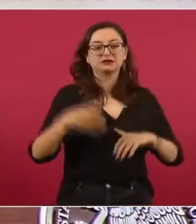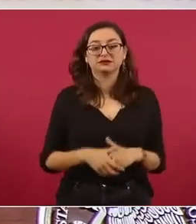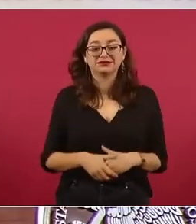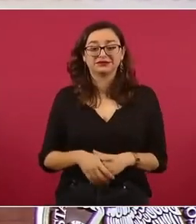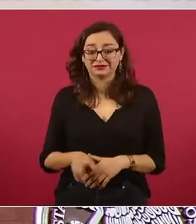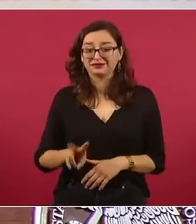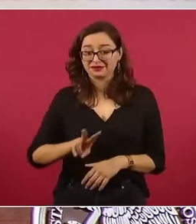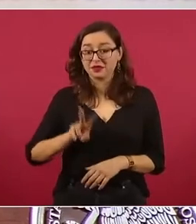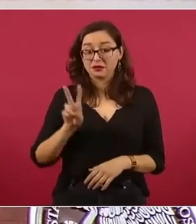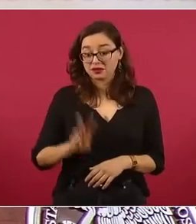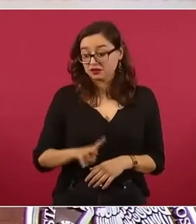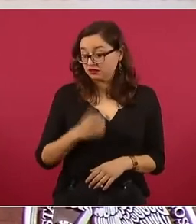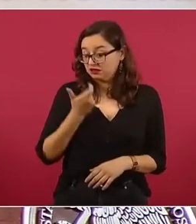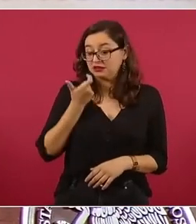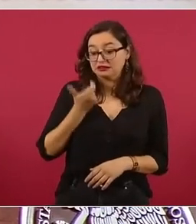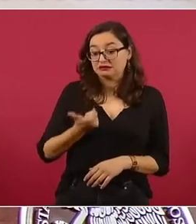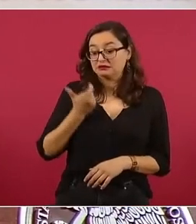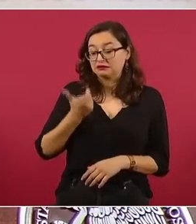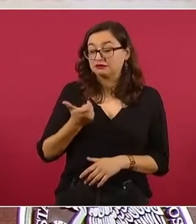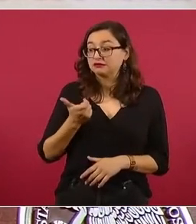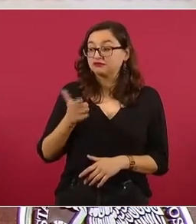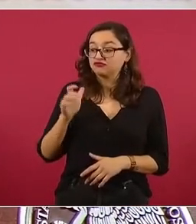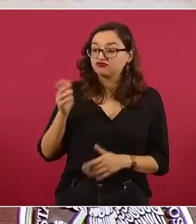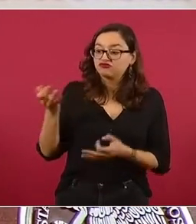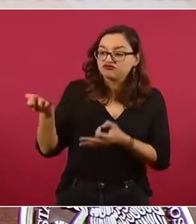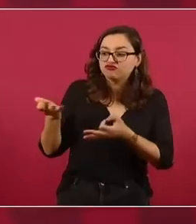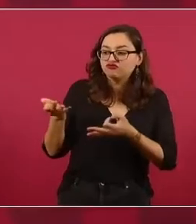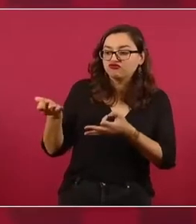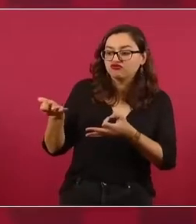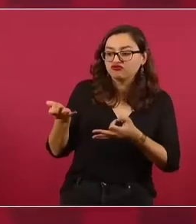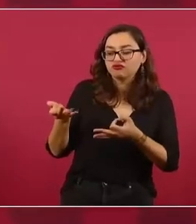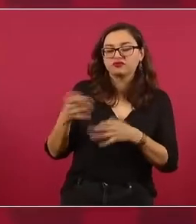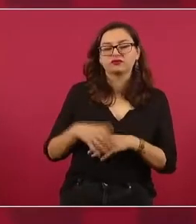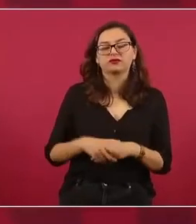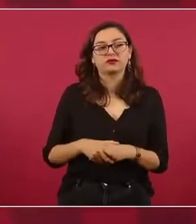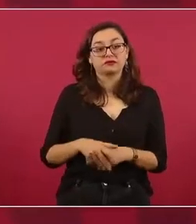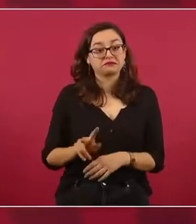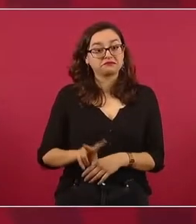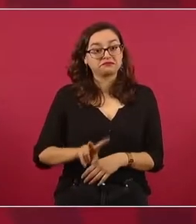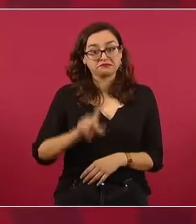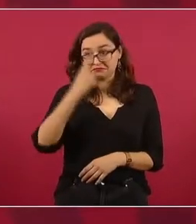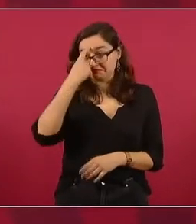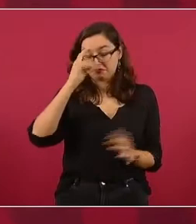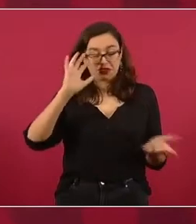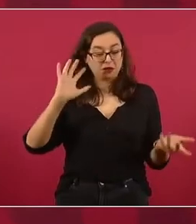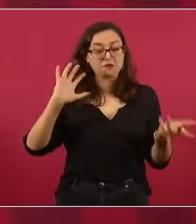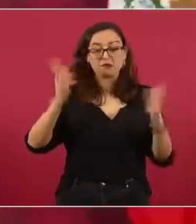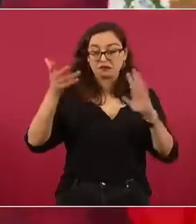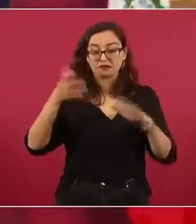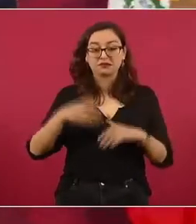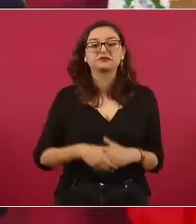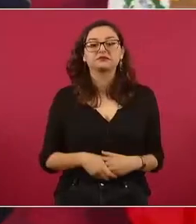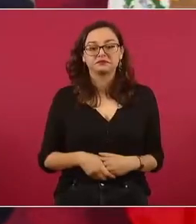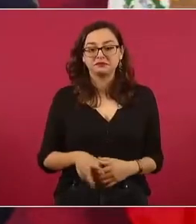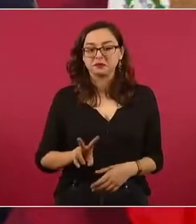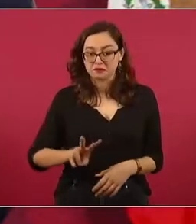es lo más cierto. Un agente es de una forma antes